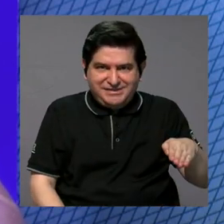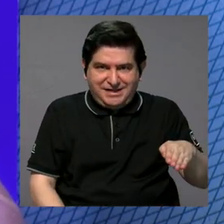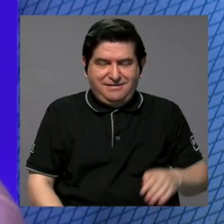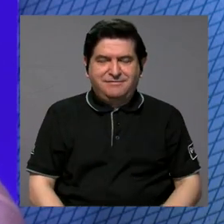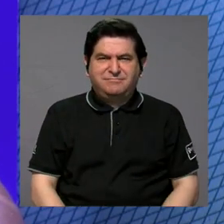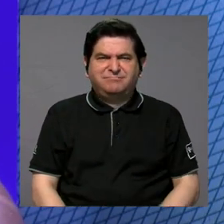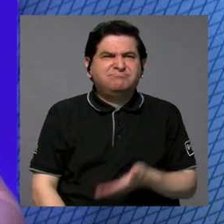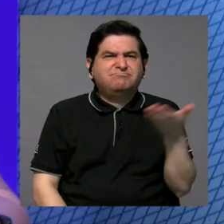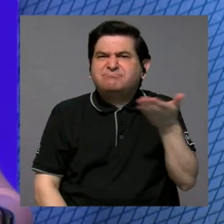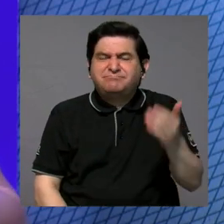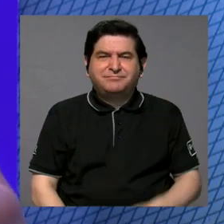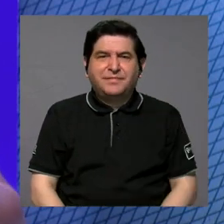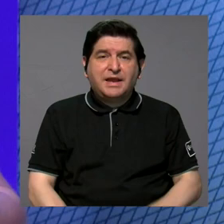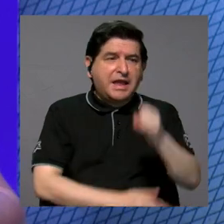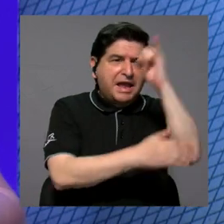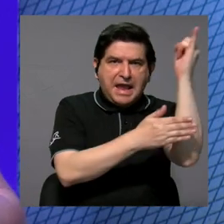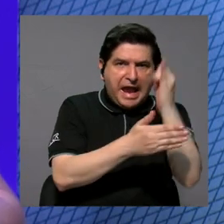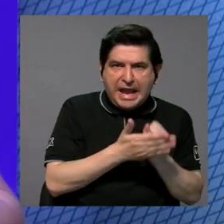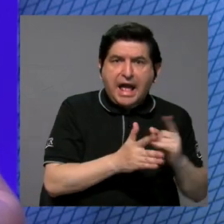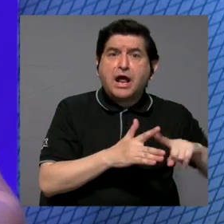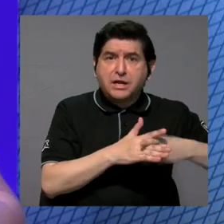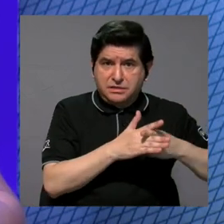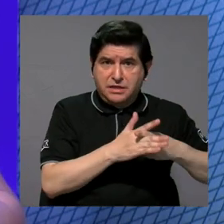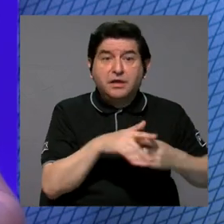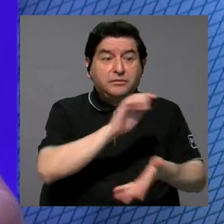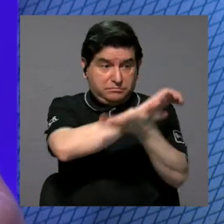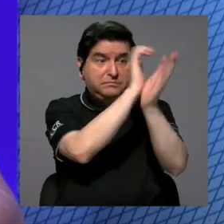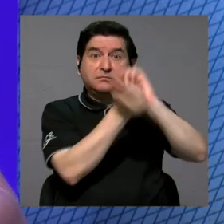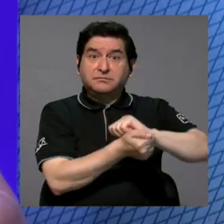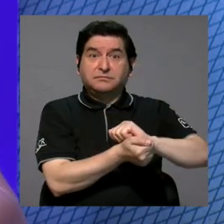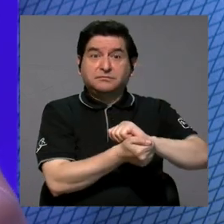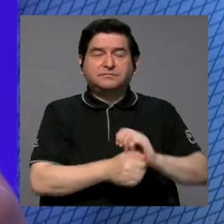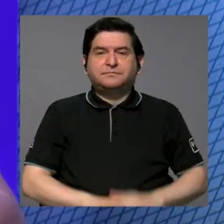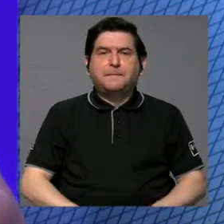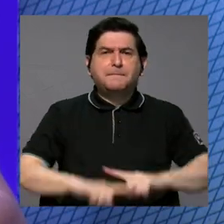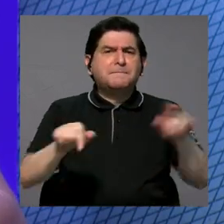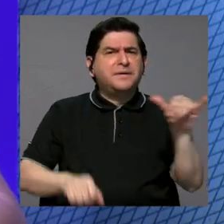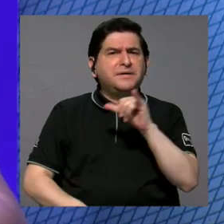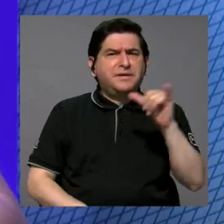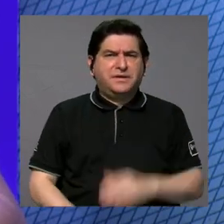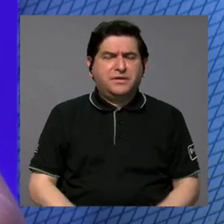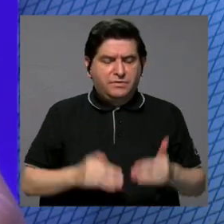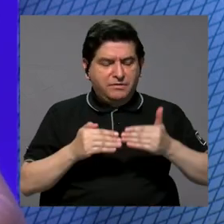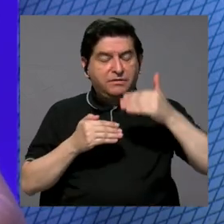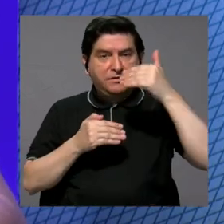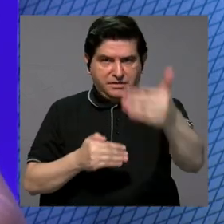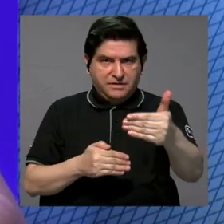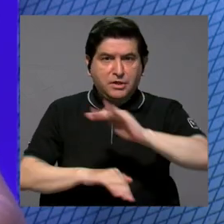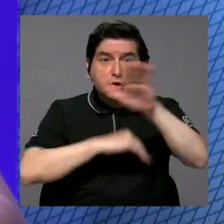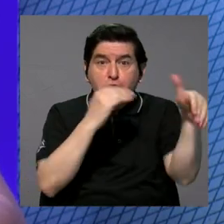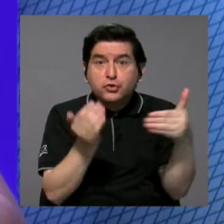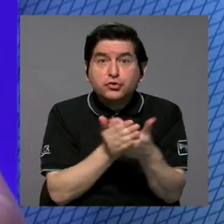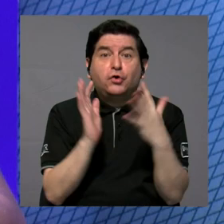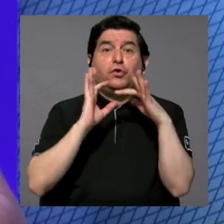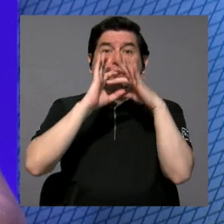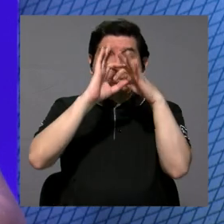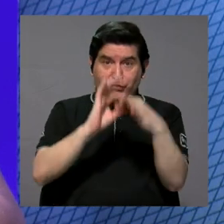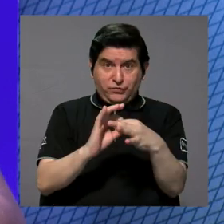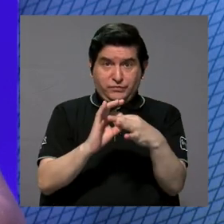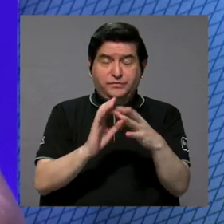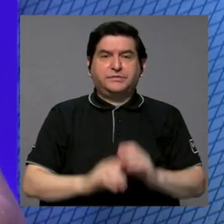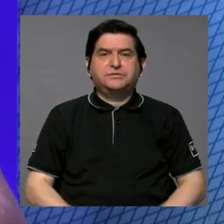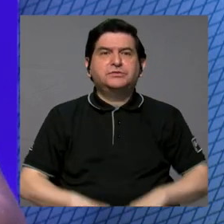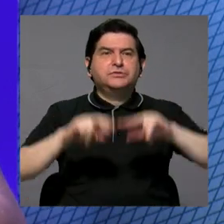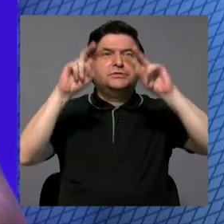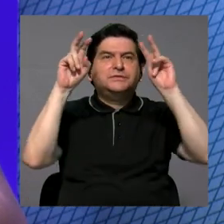lo que logramos es que el arte de por sí es una herramienta transformadora, pero también a partir de ahí que todo lo que tenga que ver con